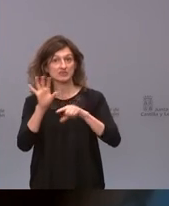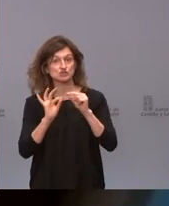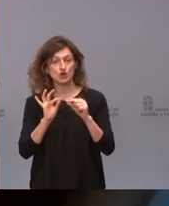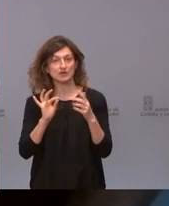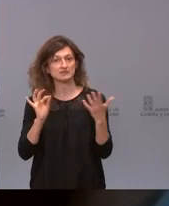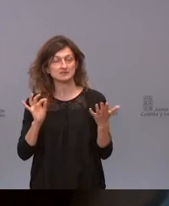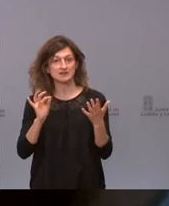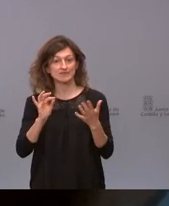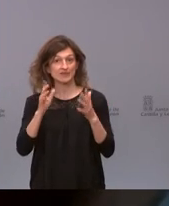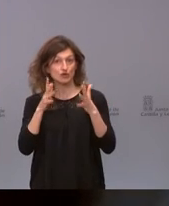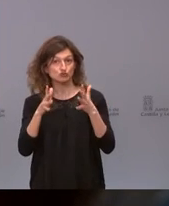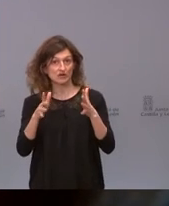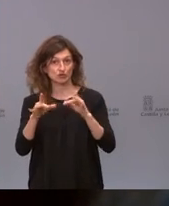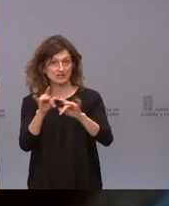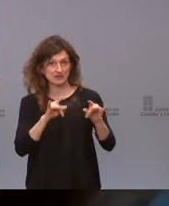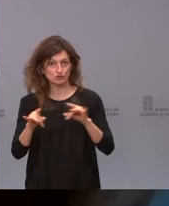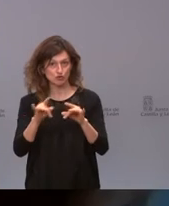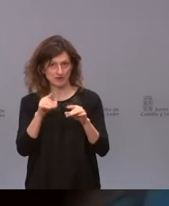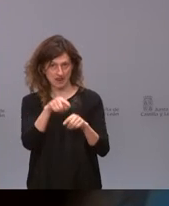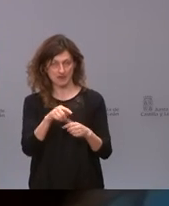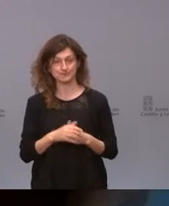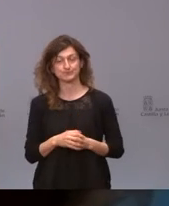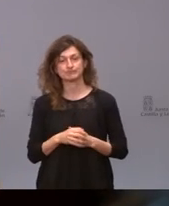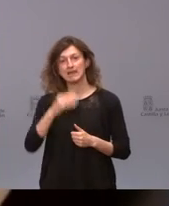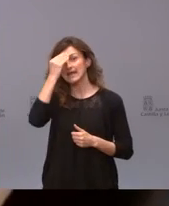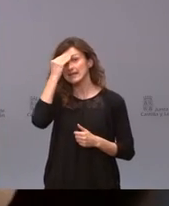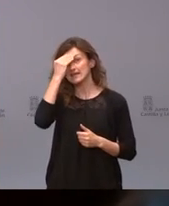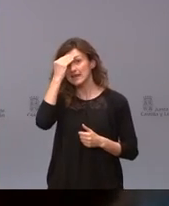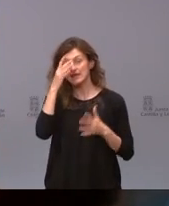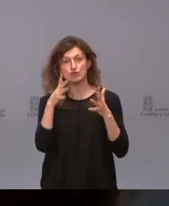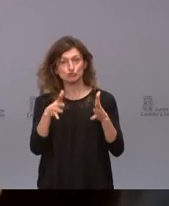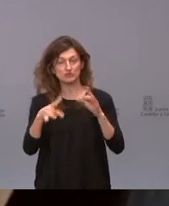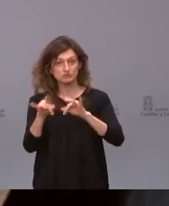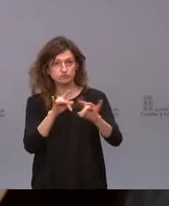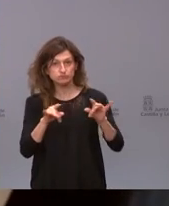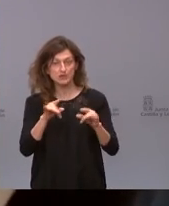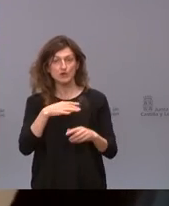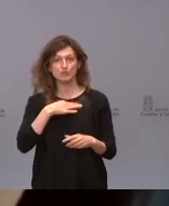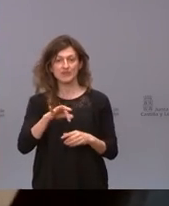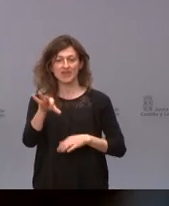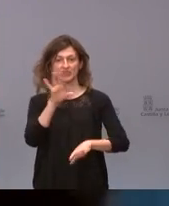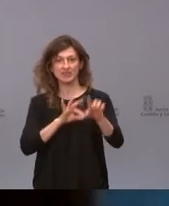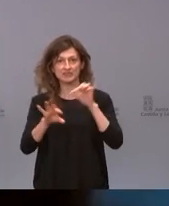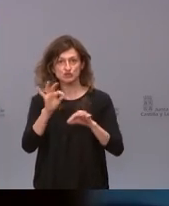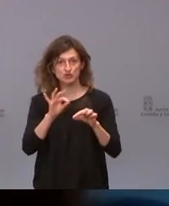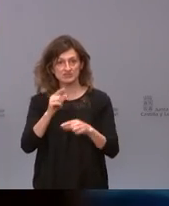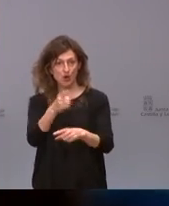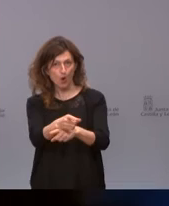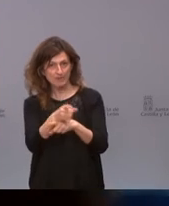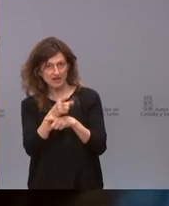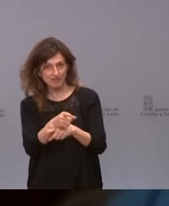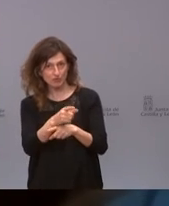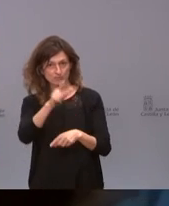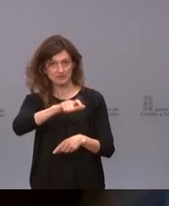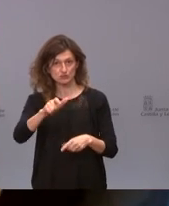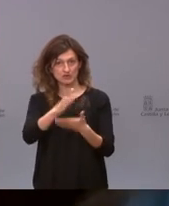el consejo interterritorial si cree que en el seno de este consejo interterritorial se pueden tomar decisiones que sean de obligado cumplimiento para